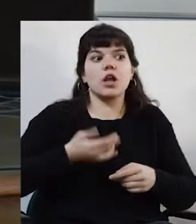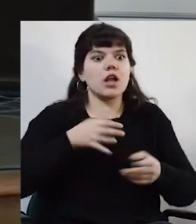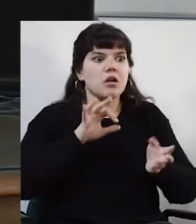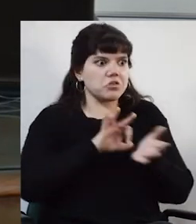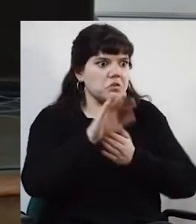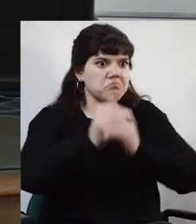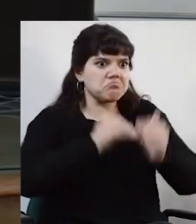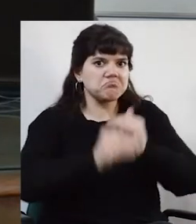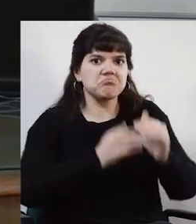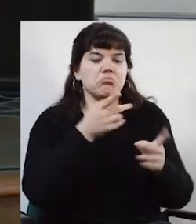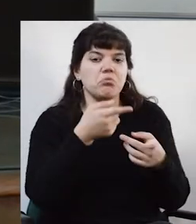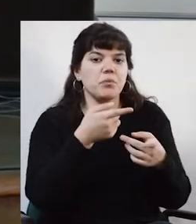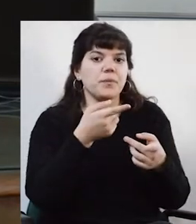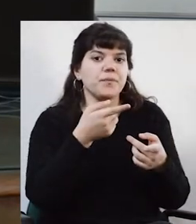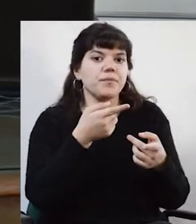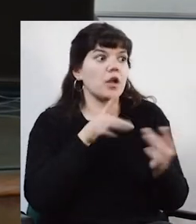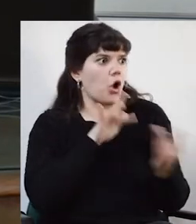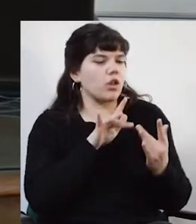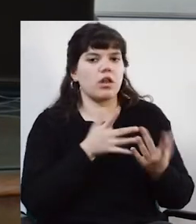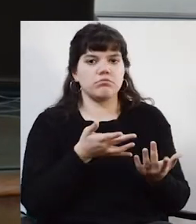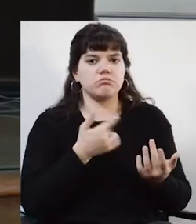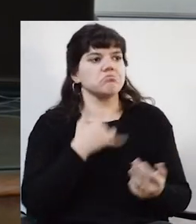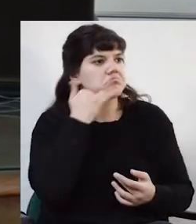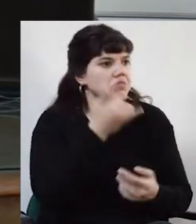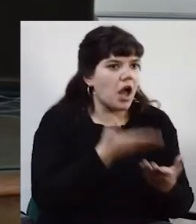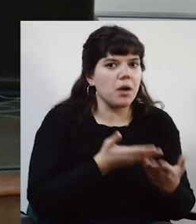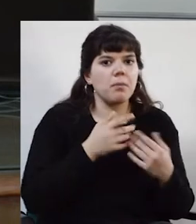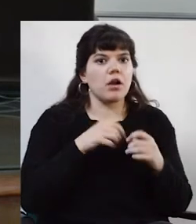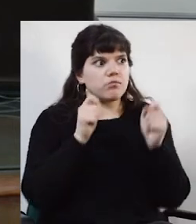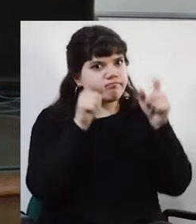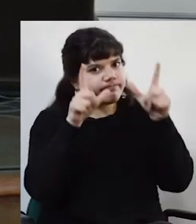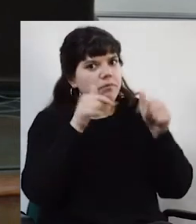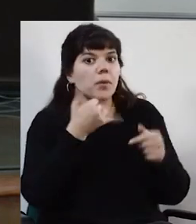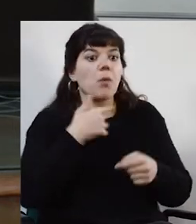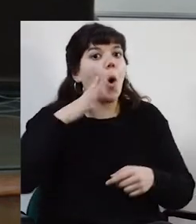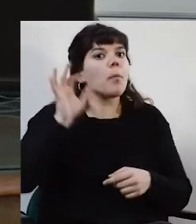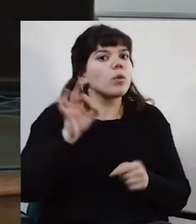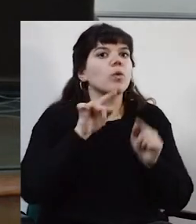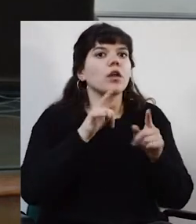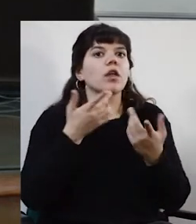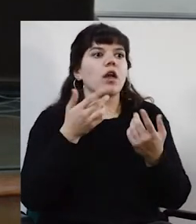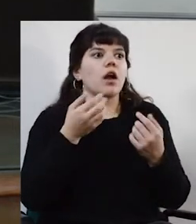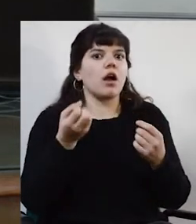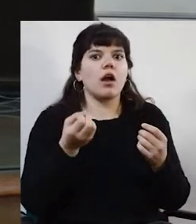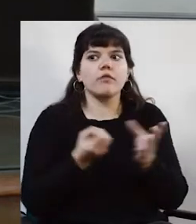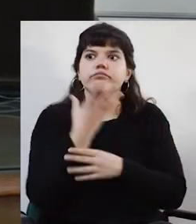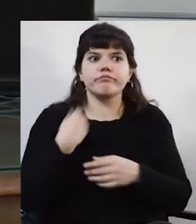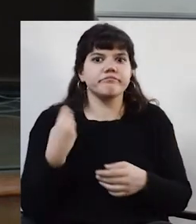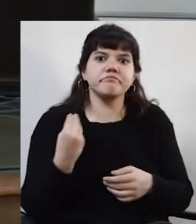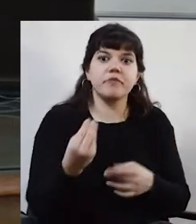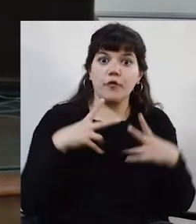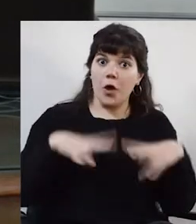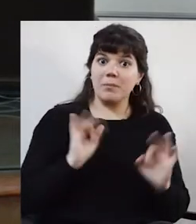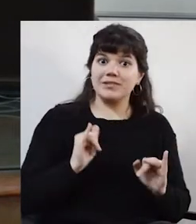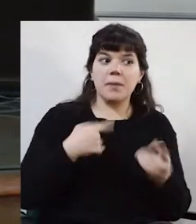funcionamiento de contactarse y que capaz que están alertas para cuando hay una oportunidad aparecer formalmente